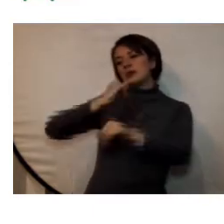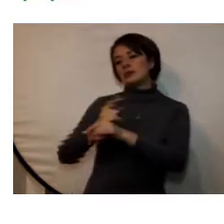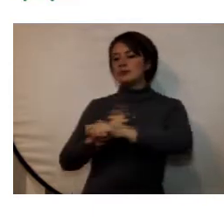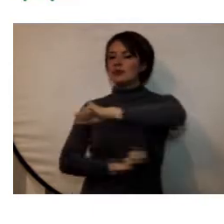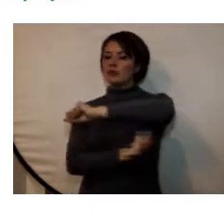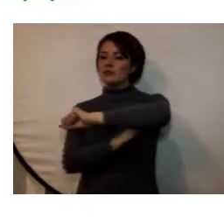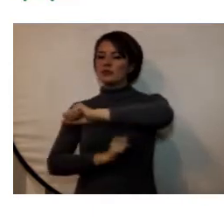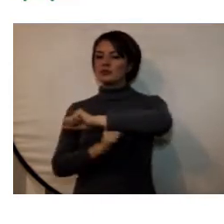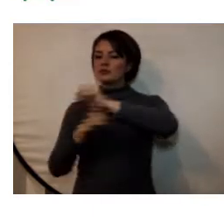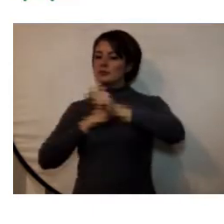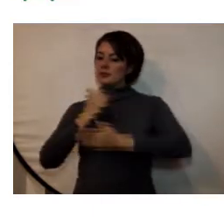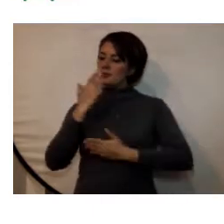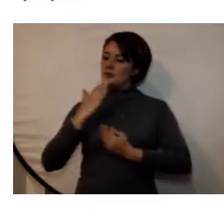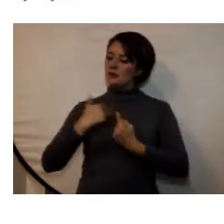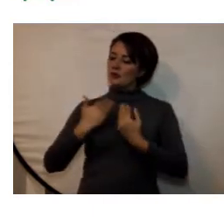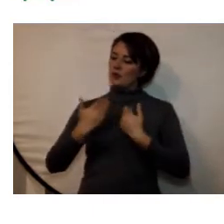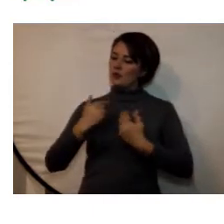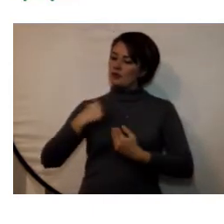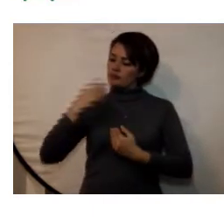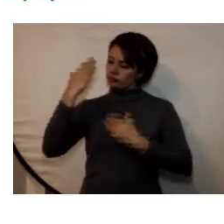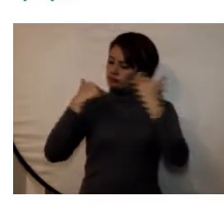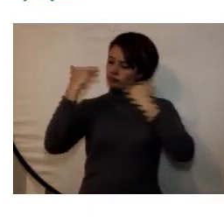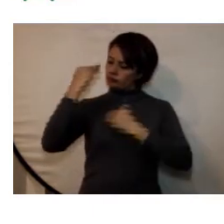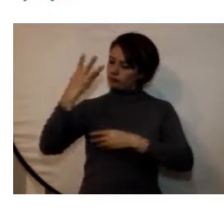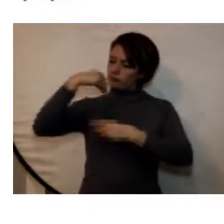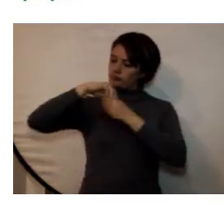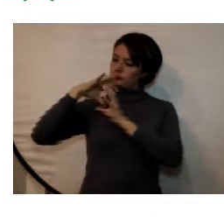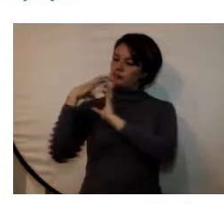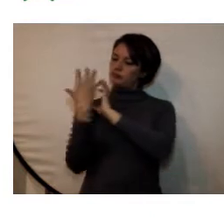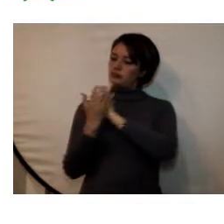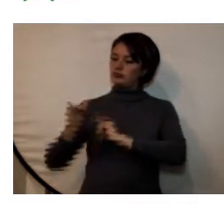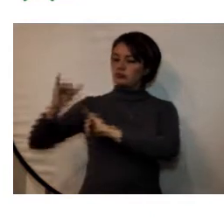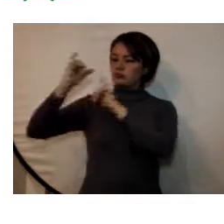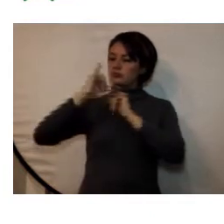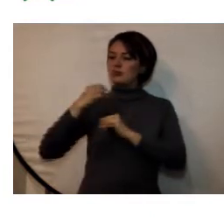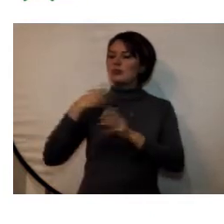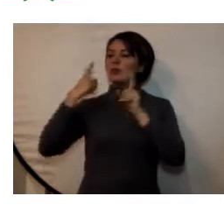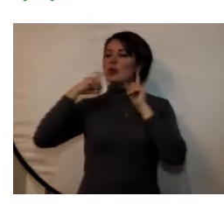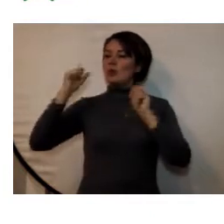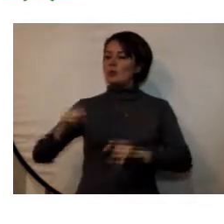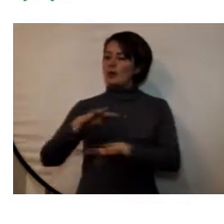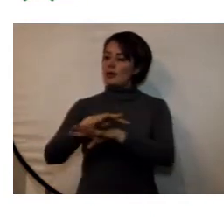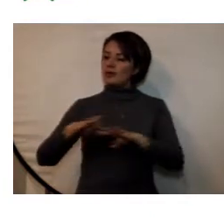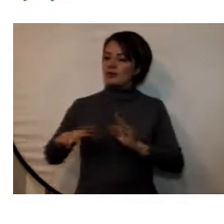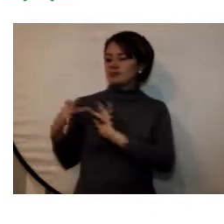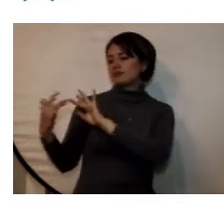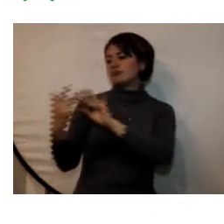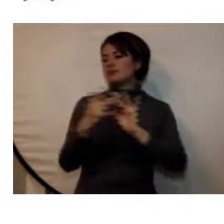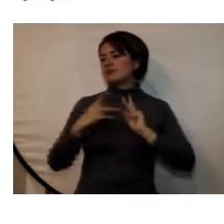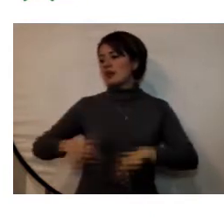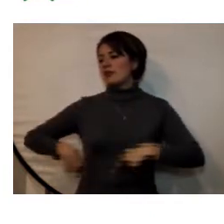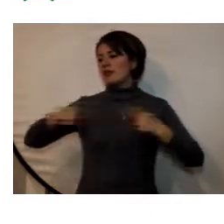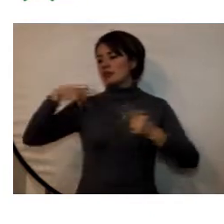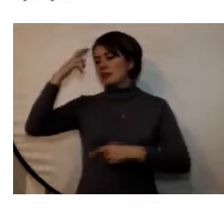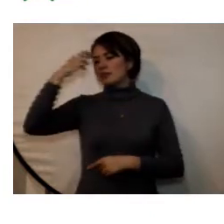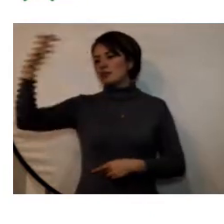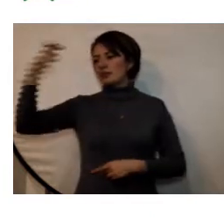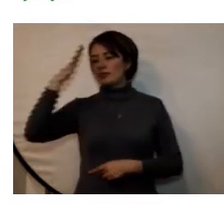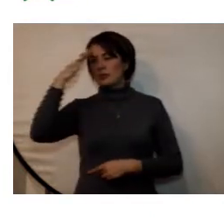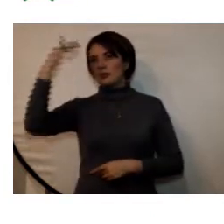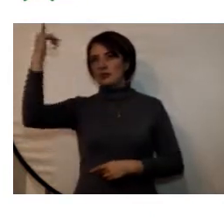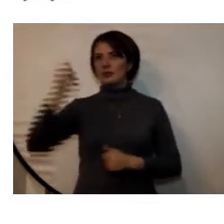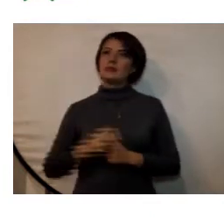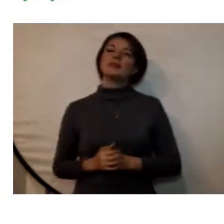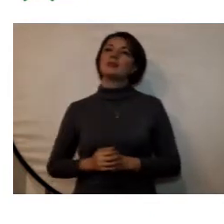fortalecer la autoconfianza al generar competencias globales y la posibilidad de construir redes y conexiones en la vida profesional y académica